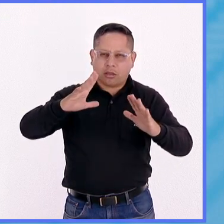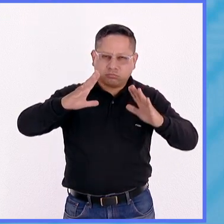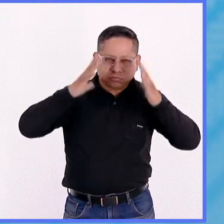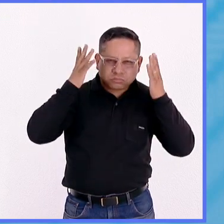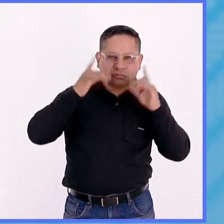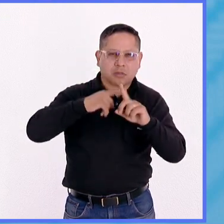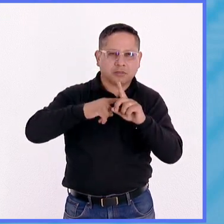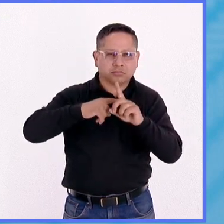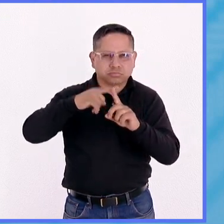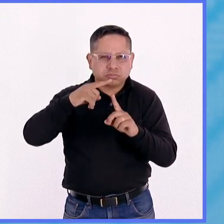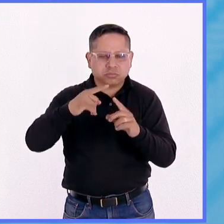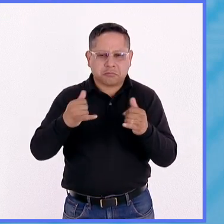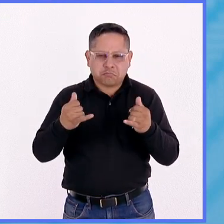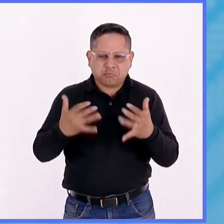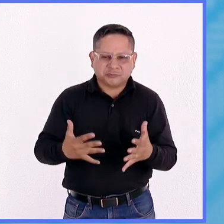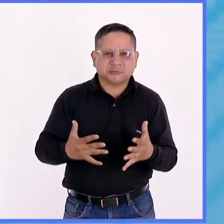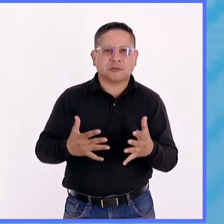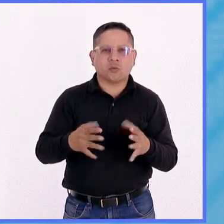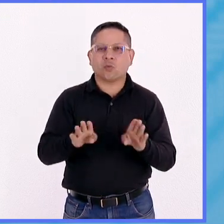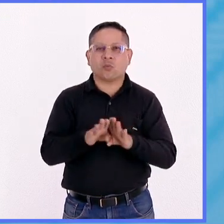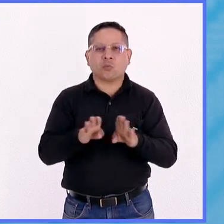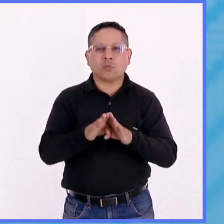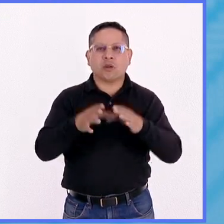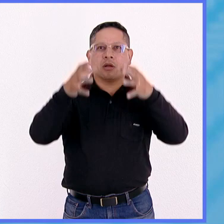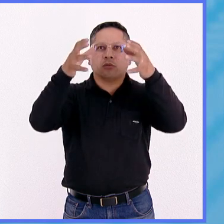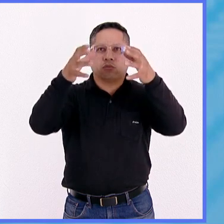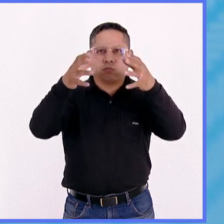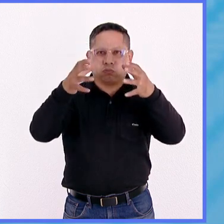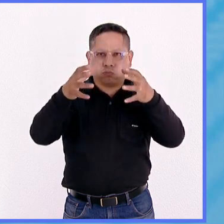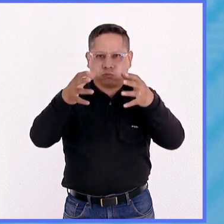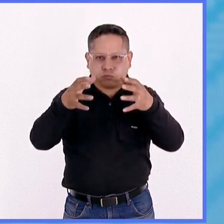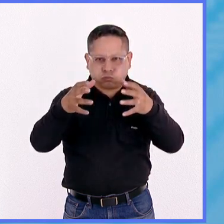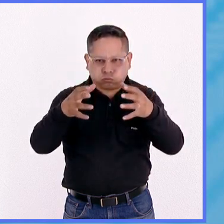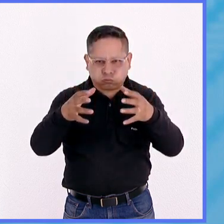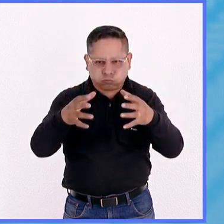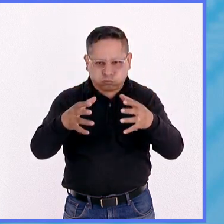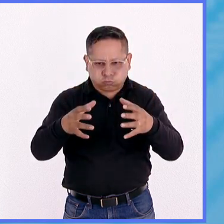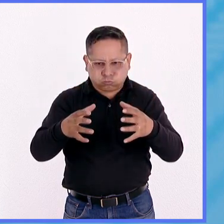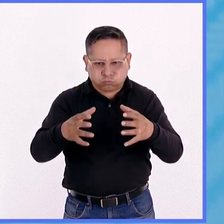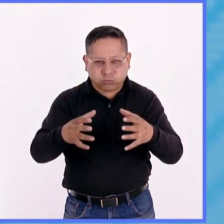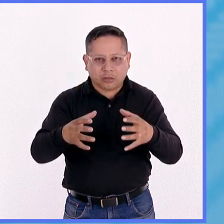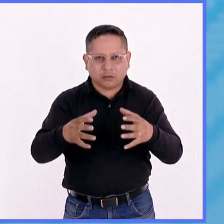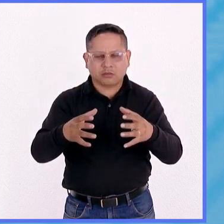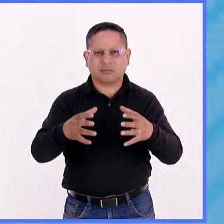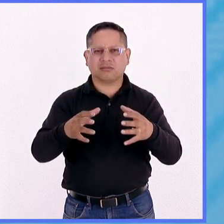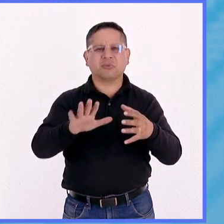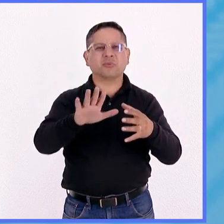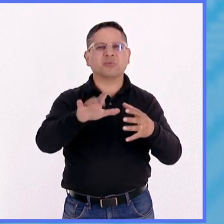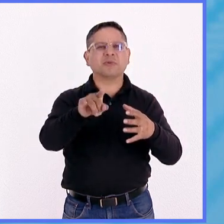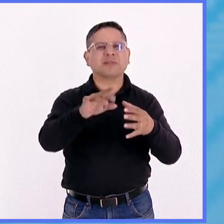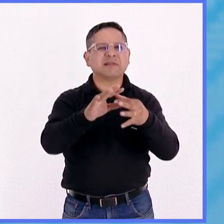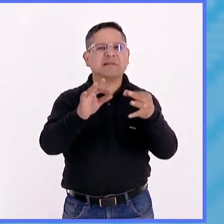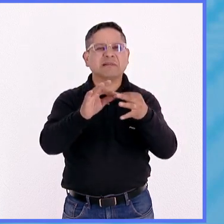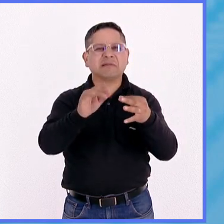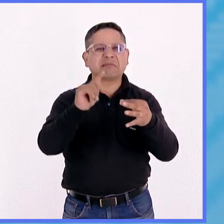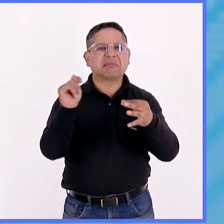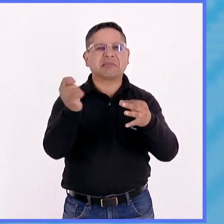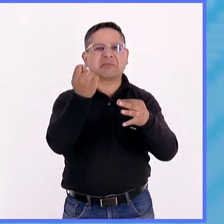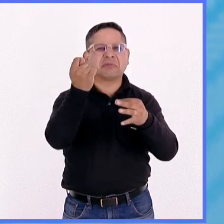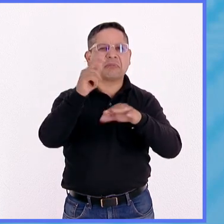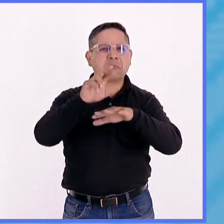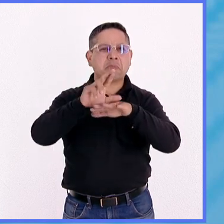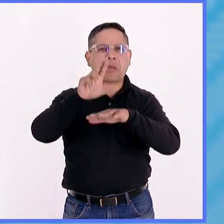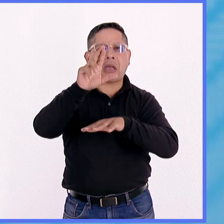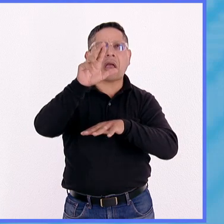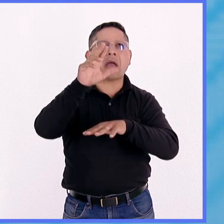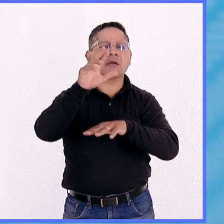temperatura, aceleraciones. ¿A qué te refieres con el término de tecnología espacial cuando estamos,